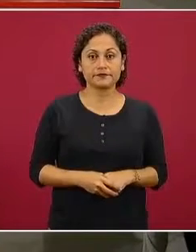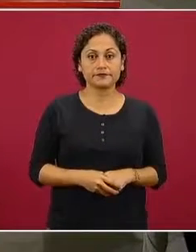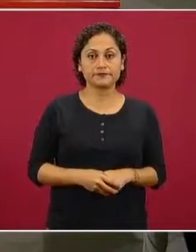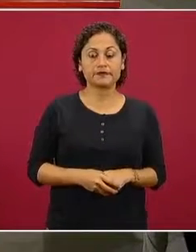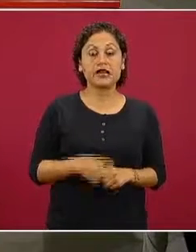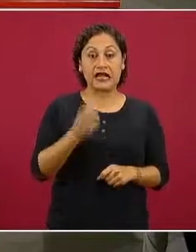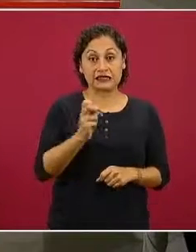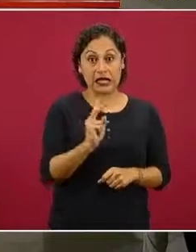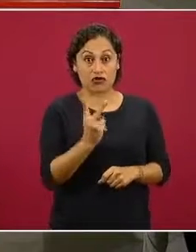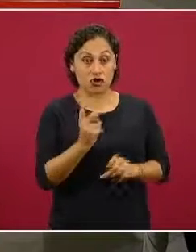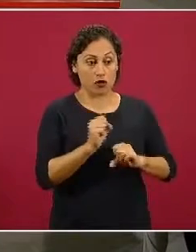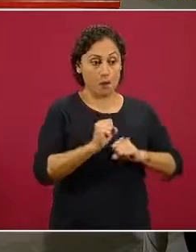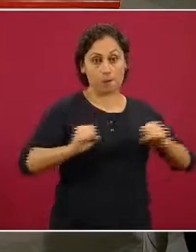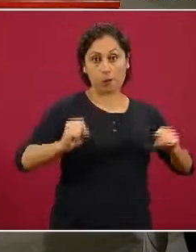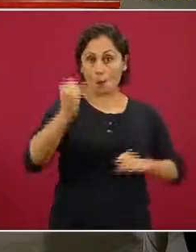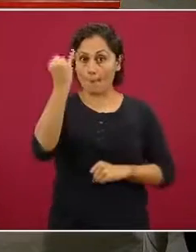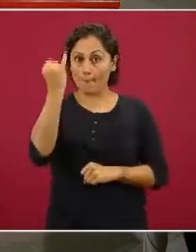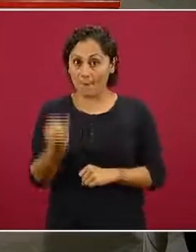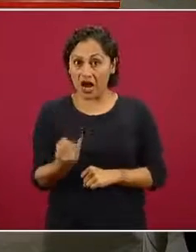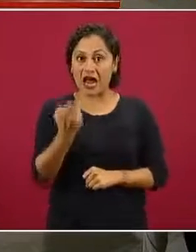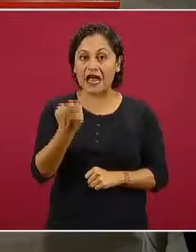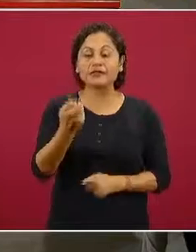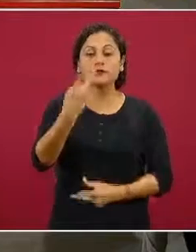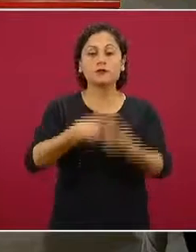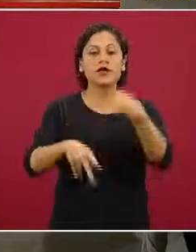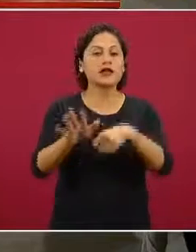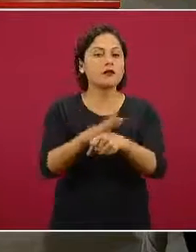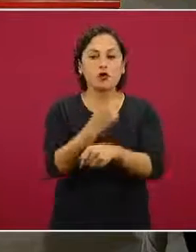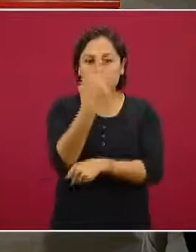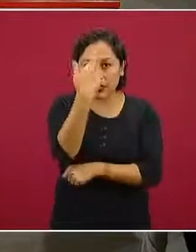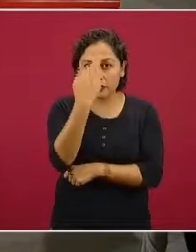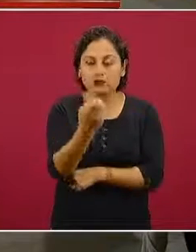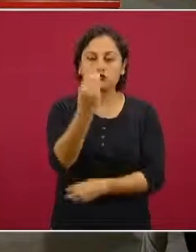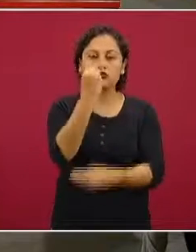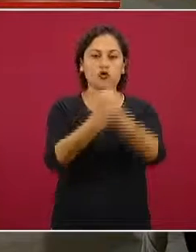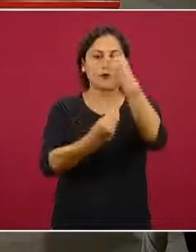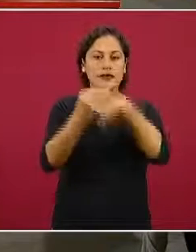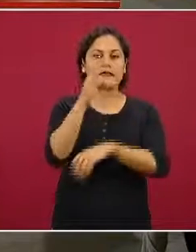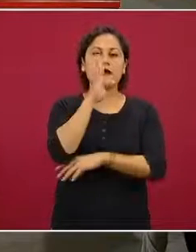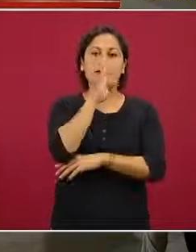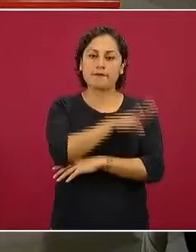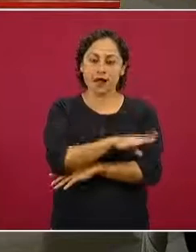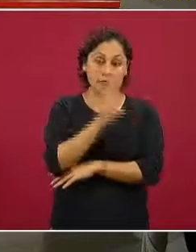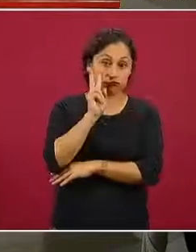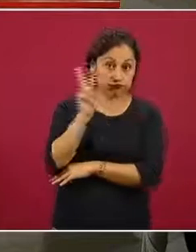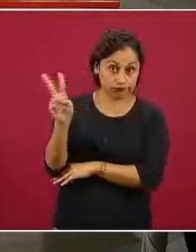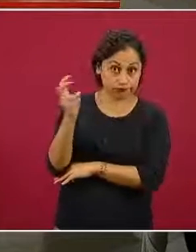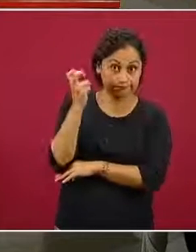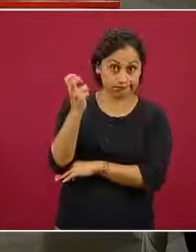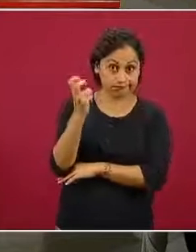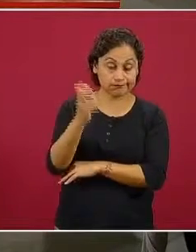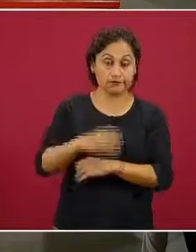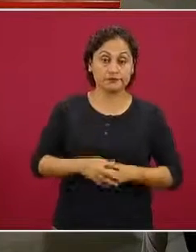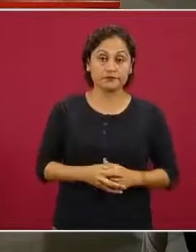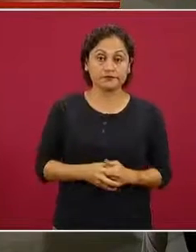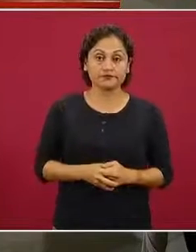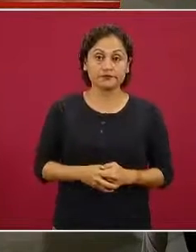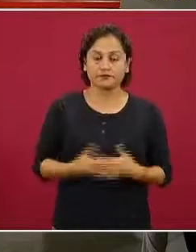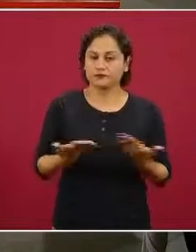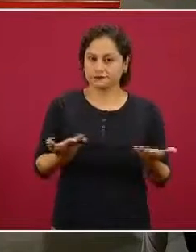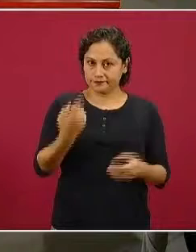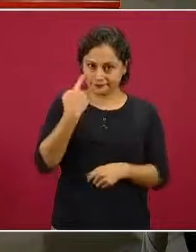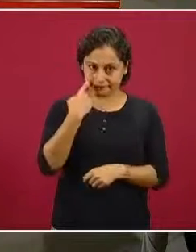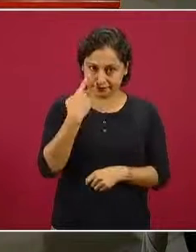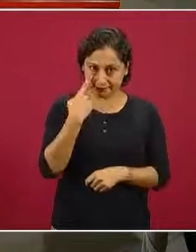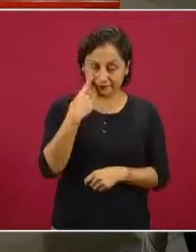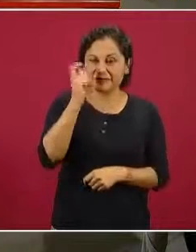doble carga, que se ha llamado esta doble carga de mala nutrición, también es importante que lo veamos así. No estamos en un país